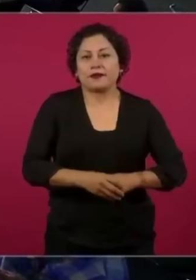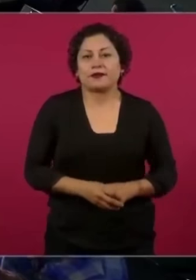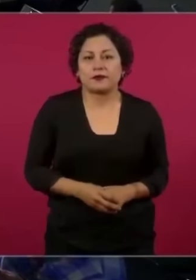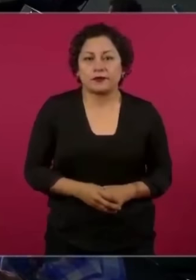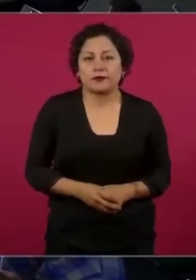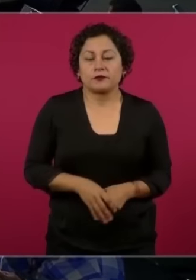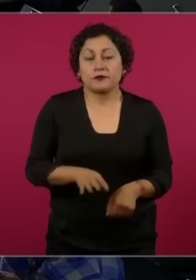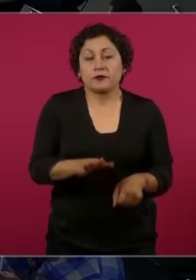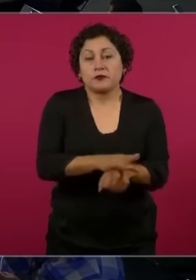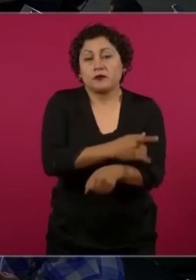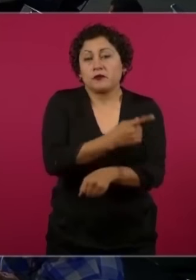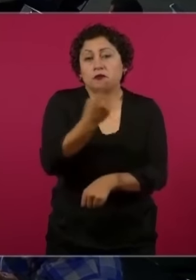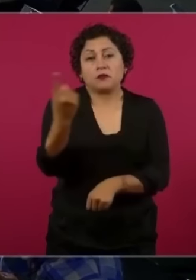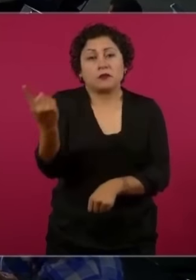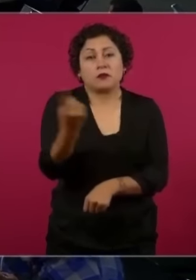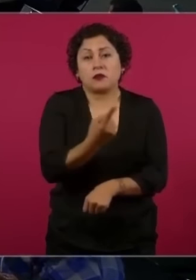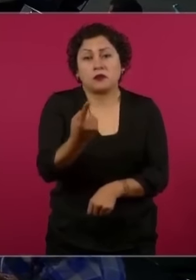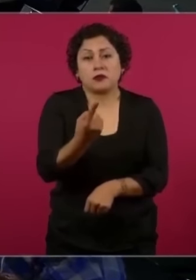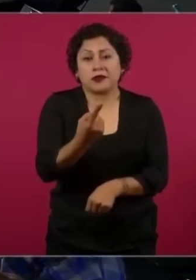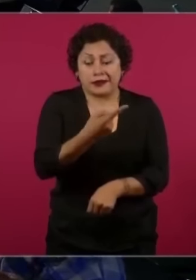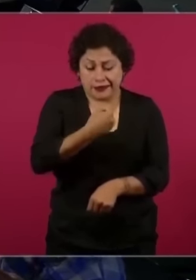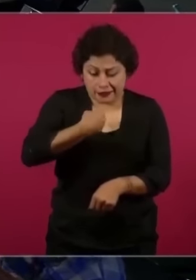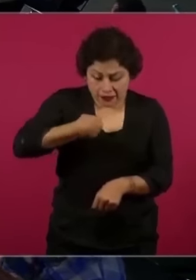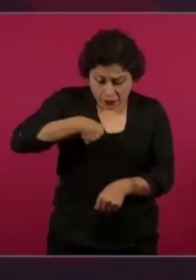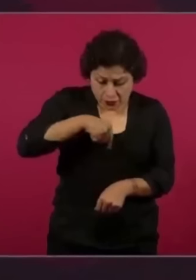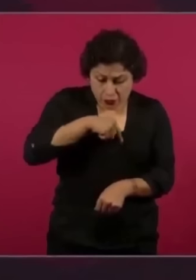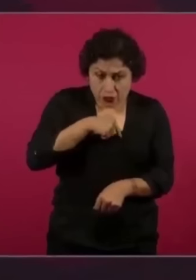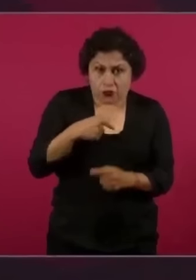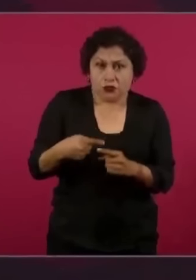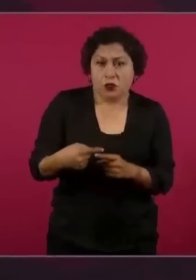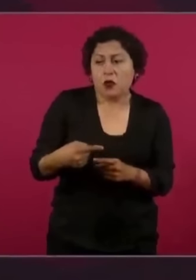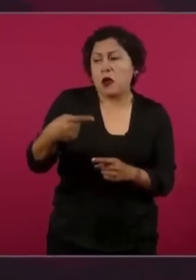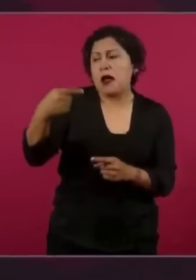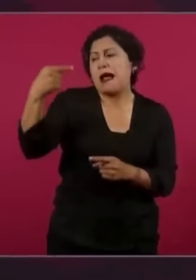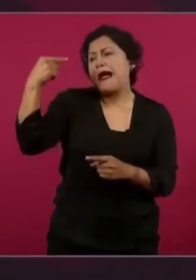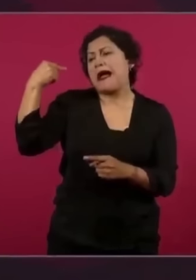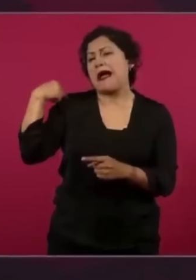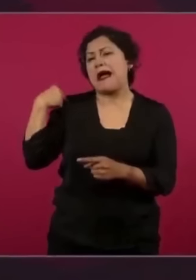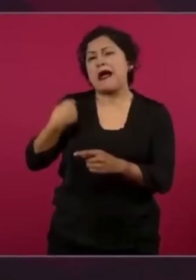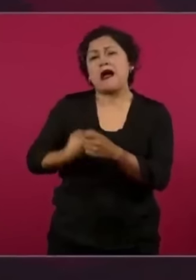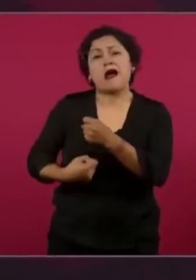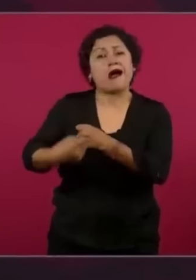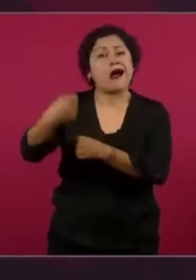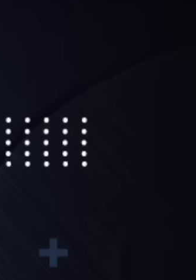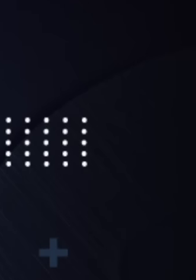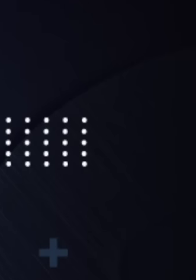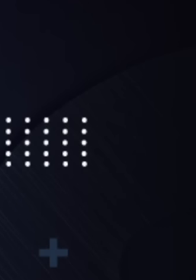ya muchos años enfrentando a mafias,